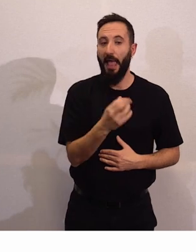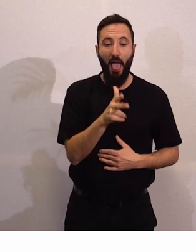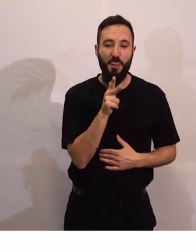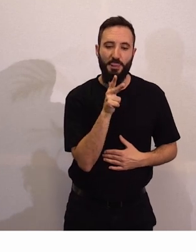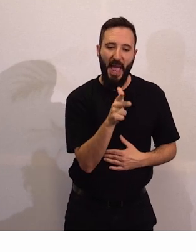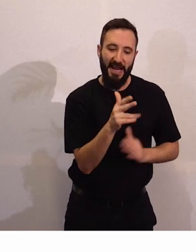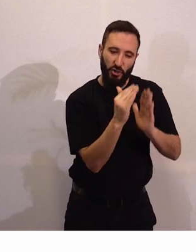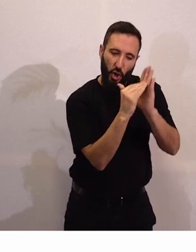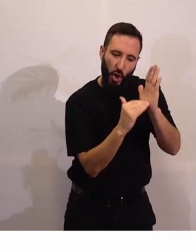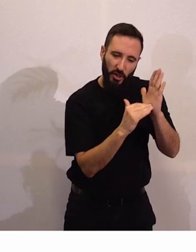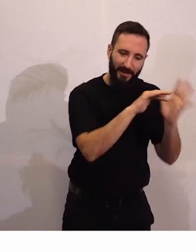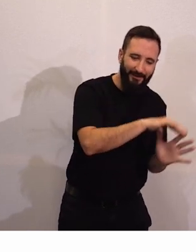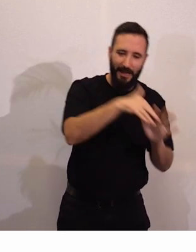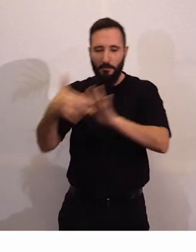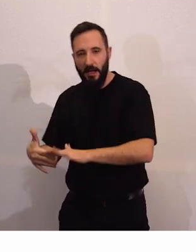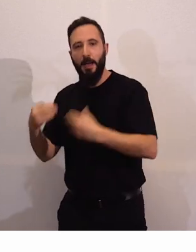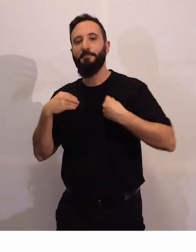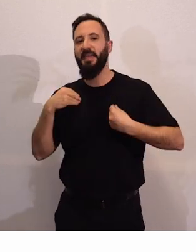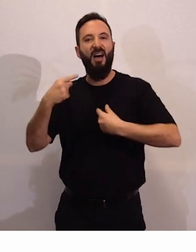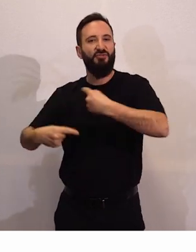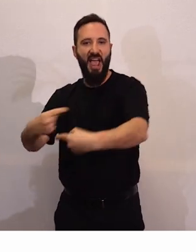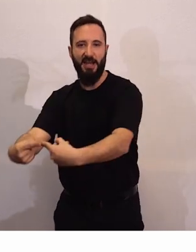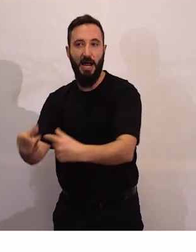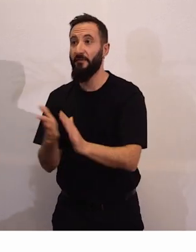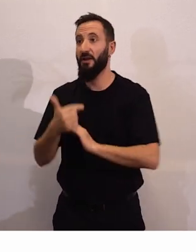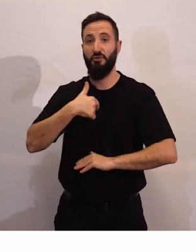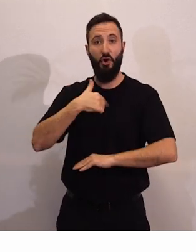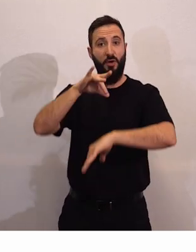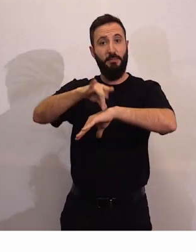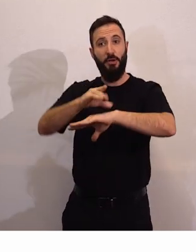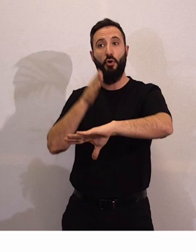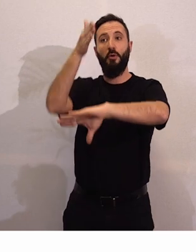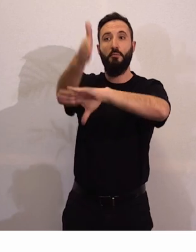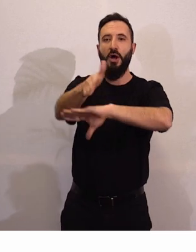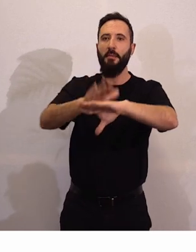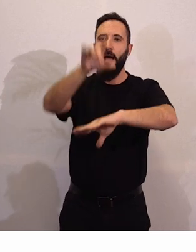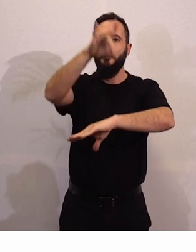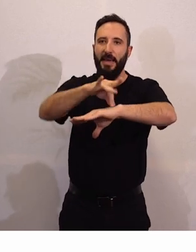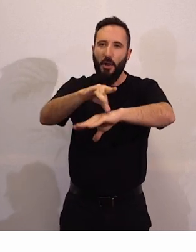estén en nuestro día a día es decir que yo pueda ir al médico y entender al médico